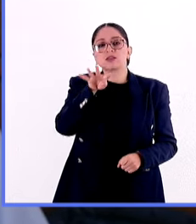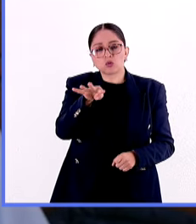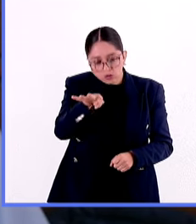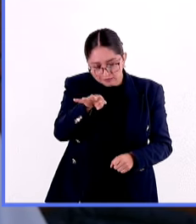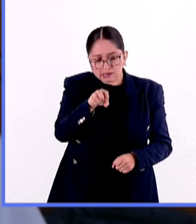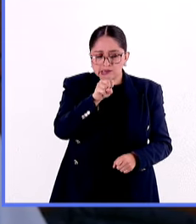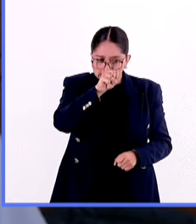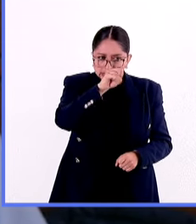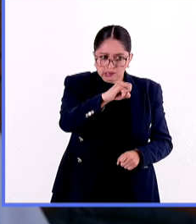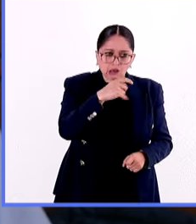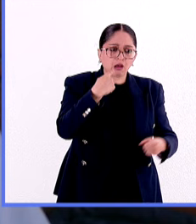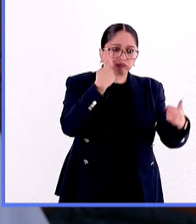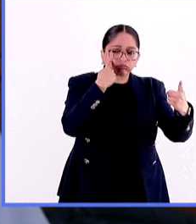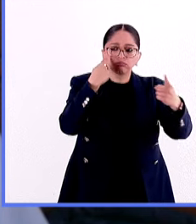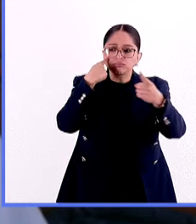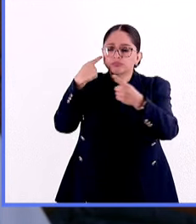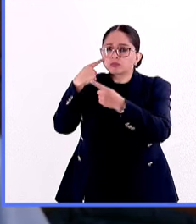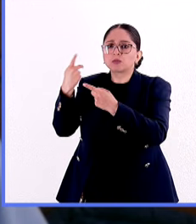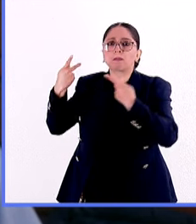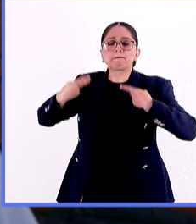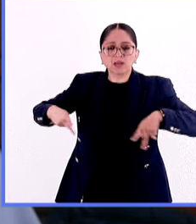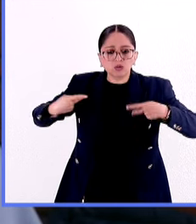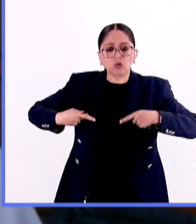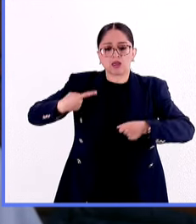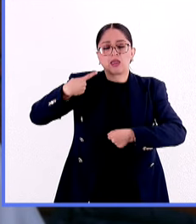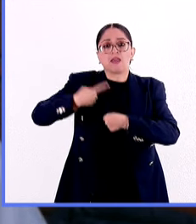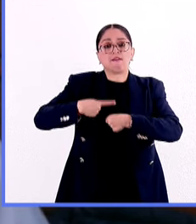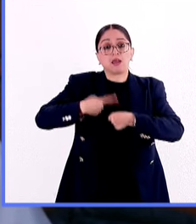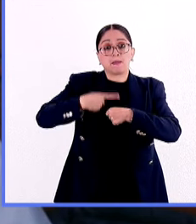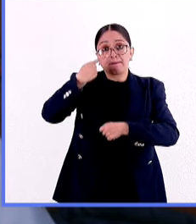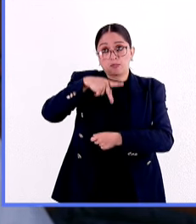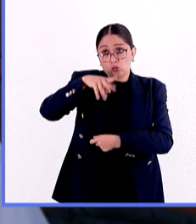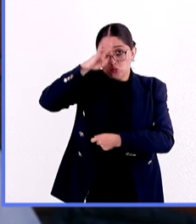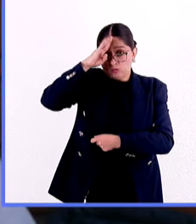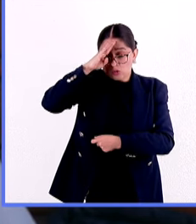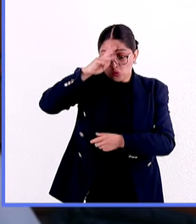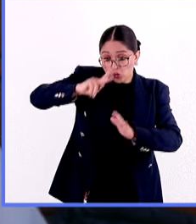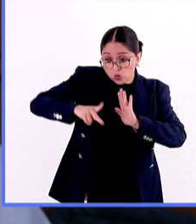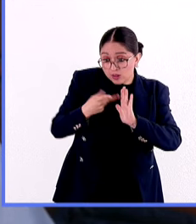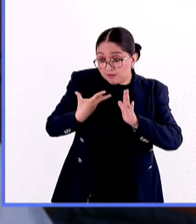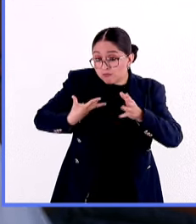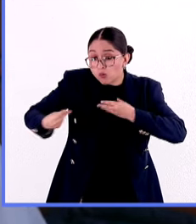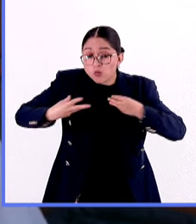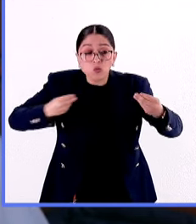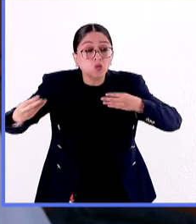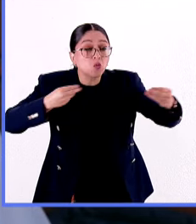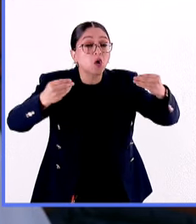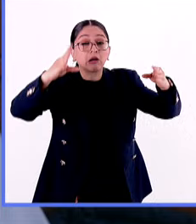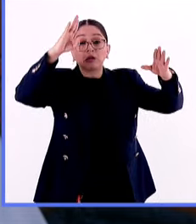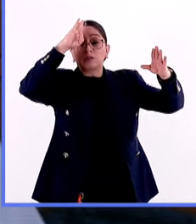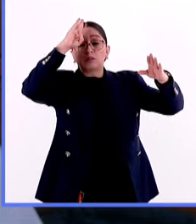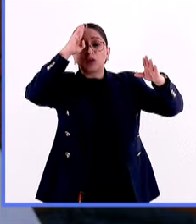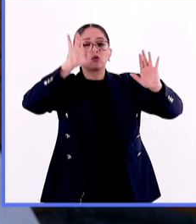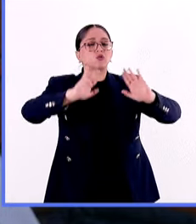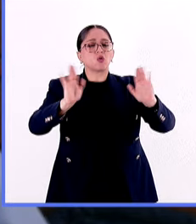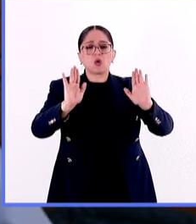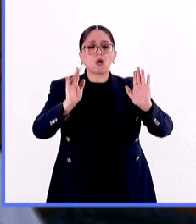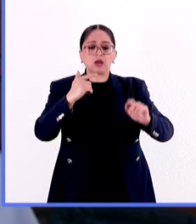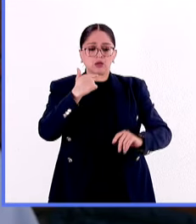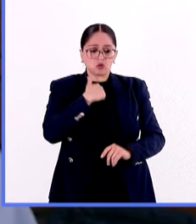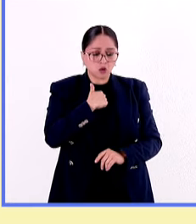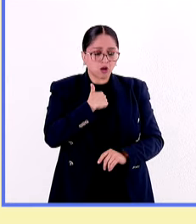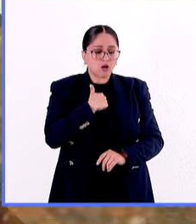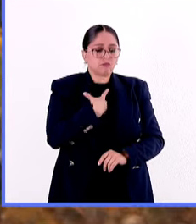de la COVID-19, pero eso no quiere decir que haya otra pandemia. Esto es, el virus que está entre nosotros infecta a